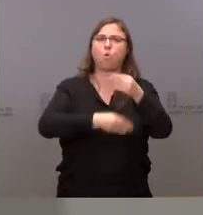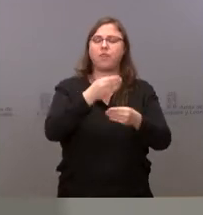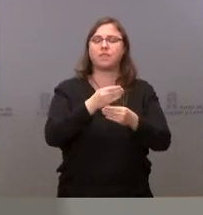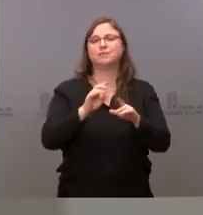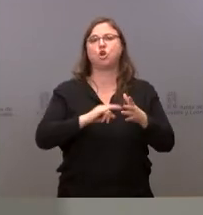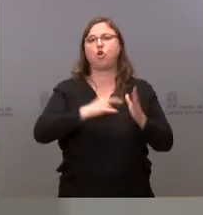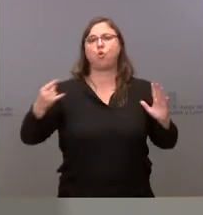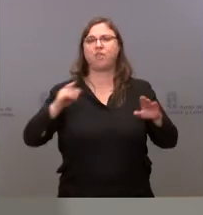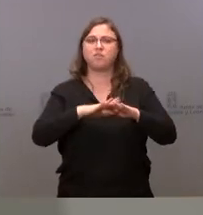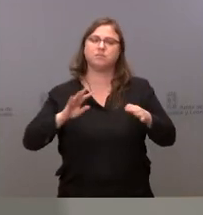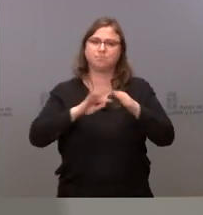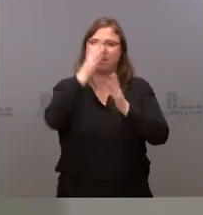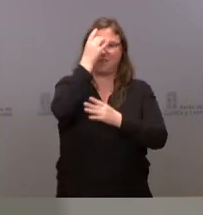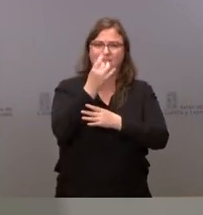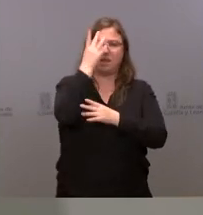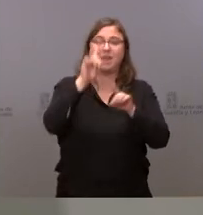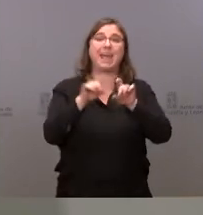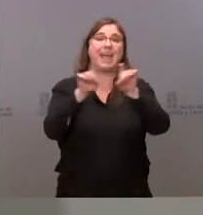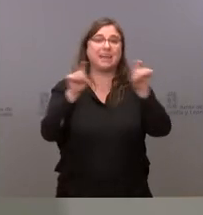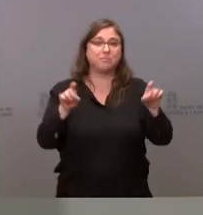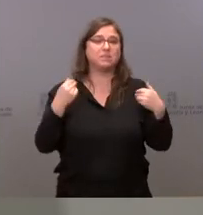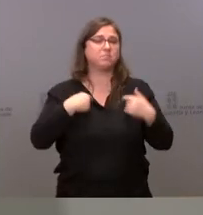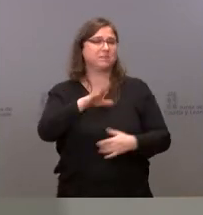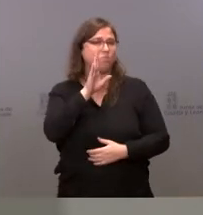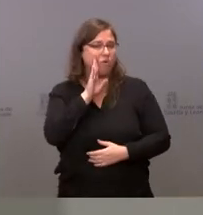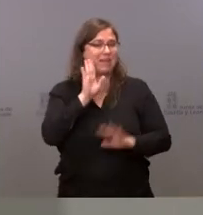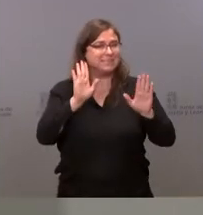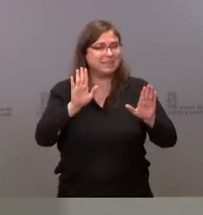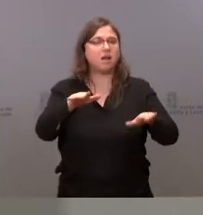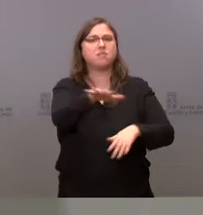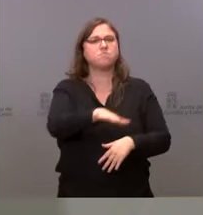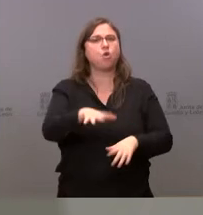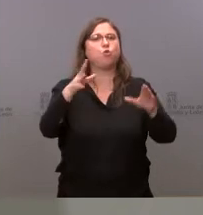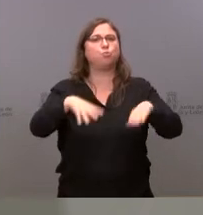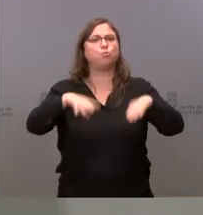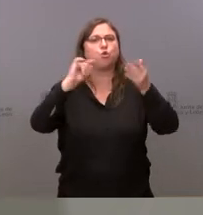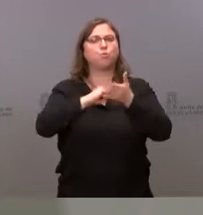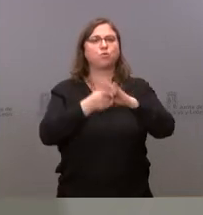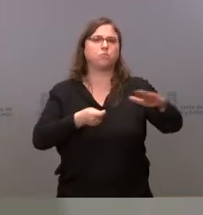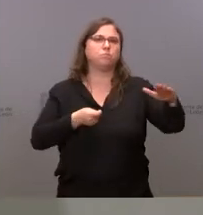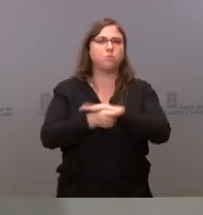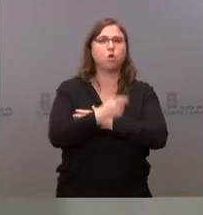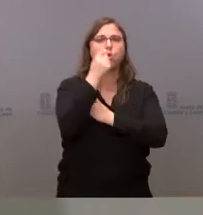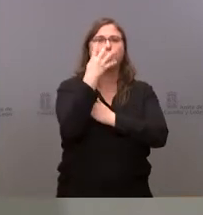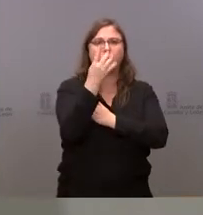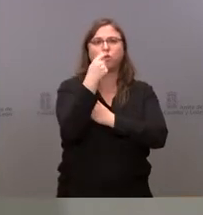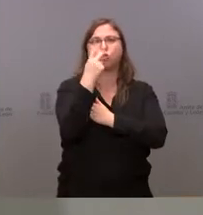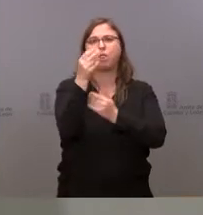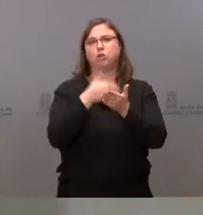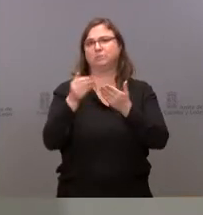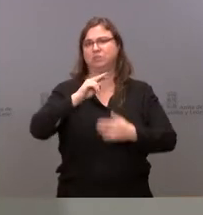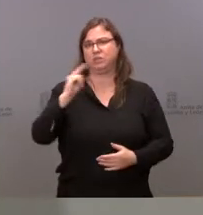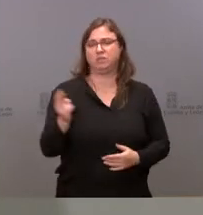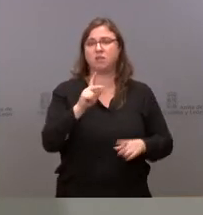de innovación en esta iniciativa. La empresa que les he dicho ubicada en Burgos tiene un proyecto de inversión empresarial de 4,2 millones de euros